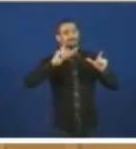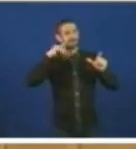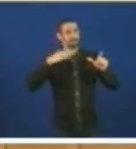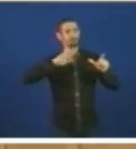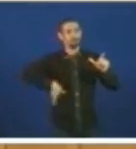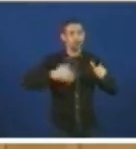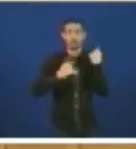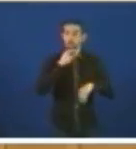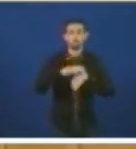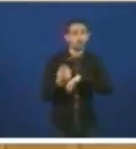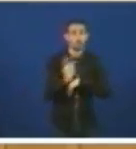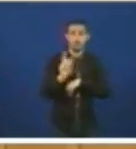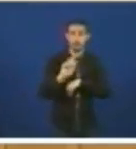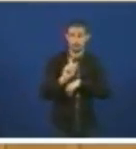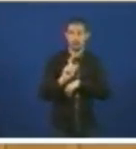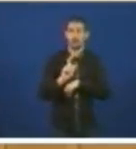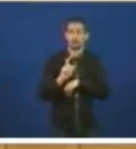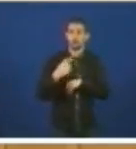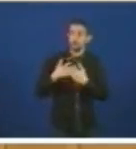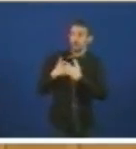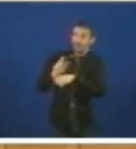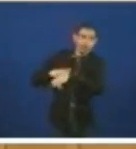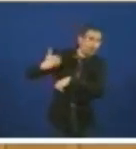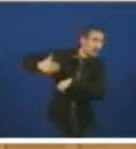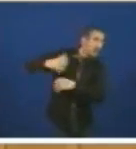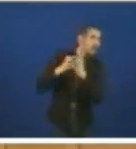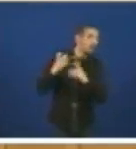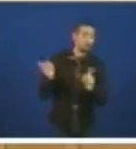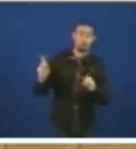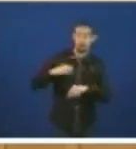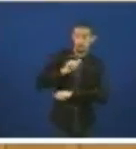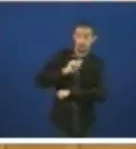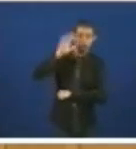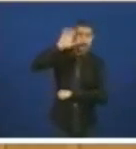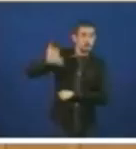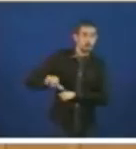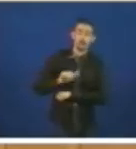se cumpre como dixen non vou empregar todo o tempo mas nada moitas gracias e agardo a resposta